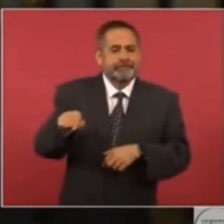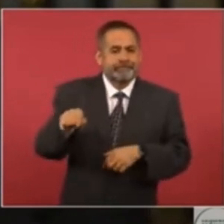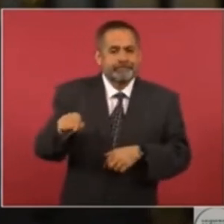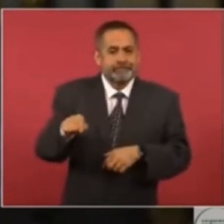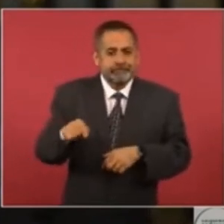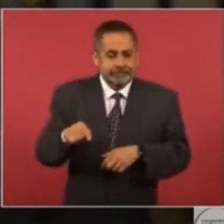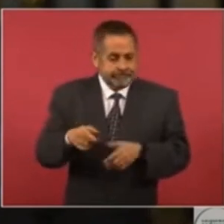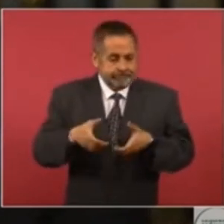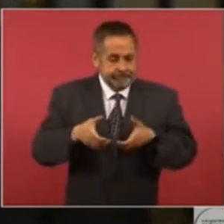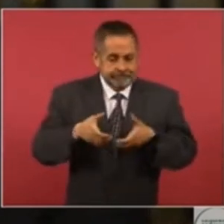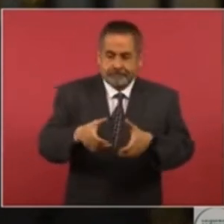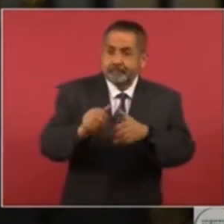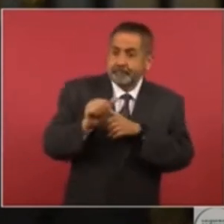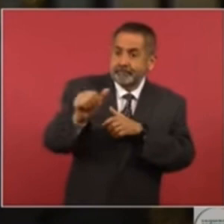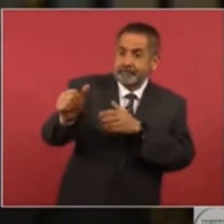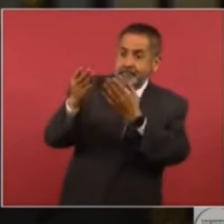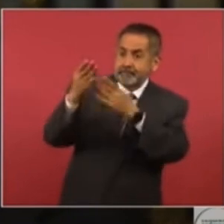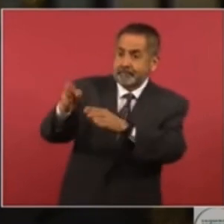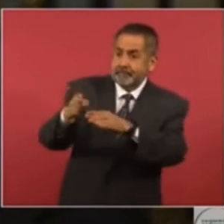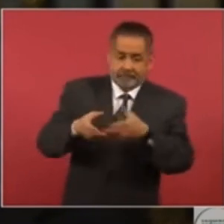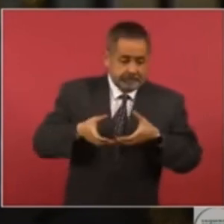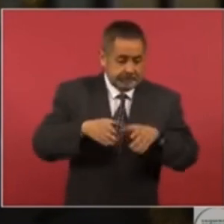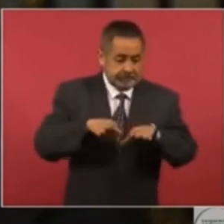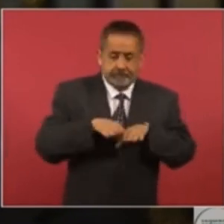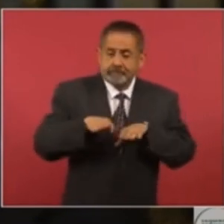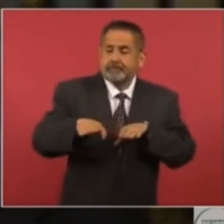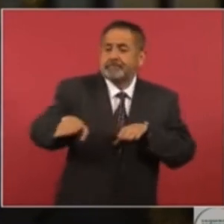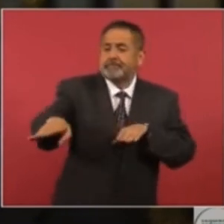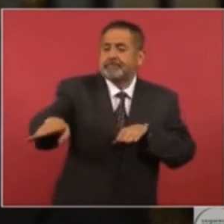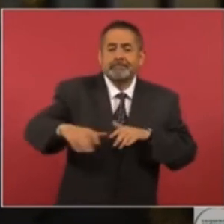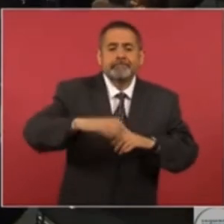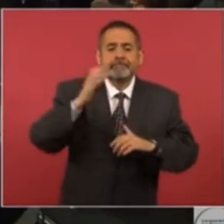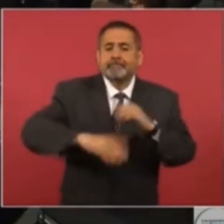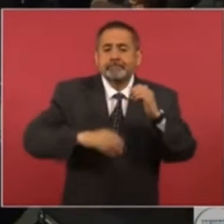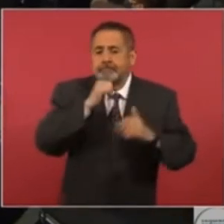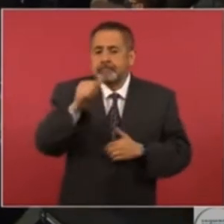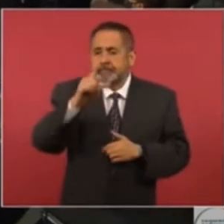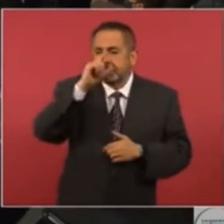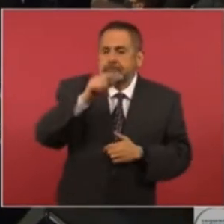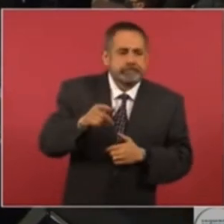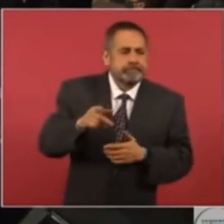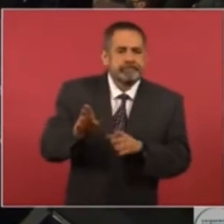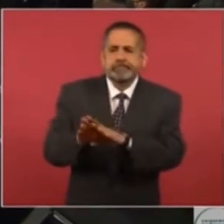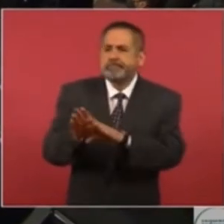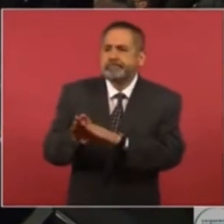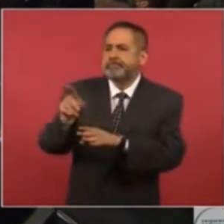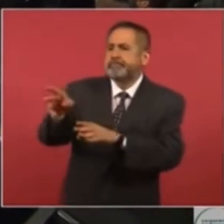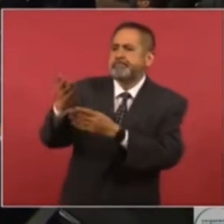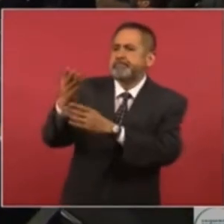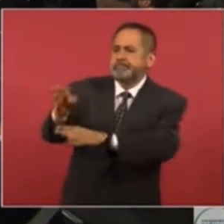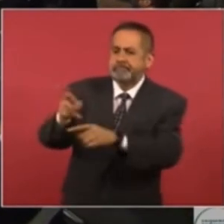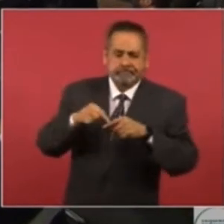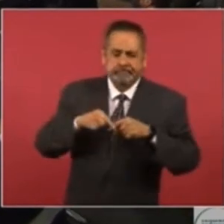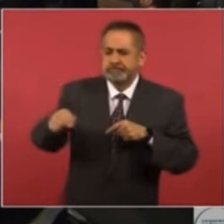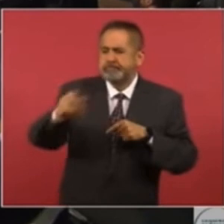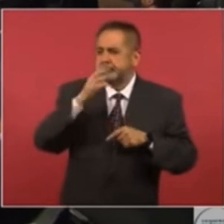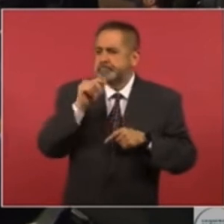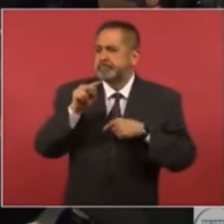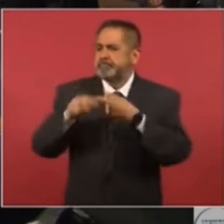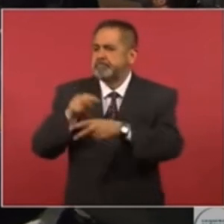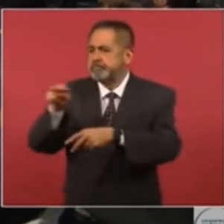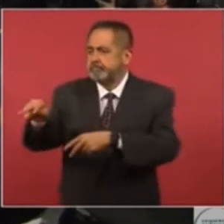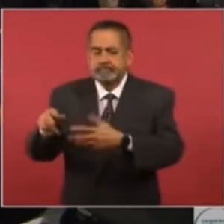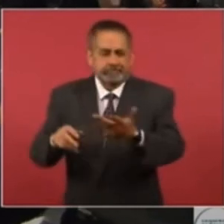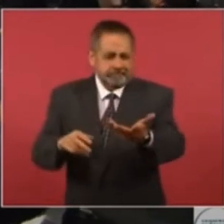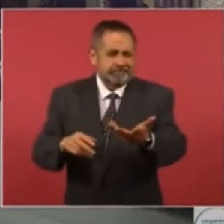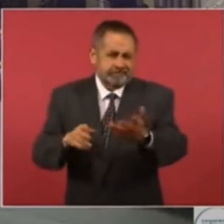camino que conecta al banco del bienestar, presidente. Entonces, le piden a ver si puede hablar ahí con el gobernador para que le